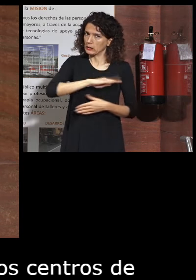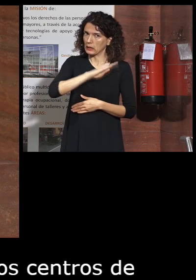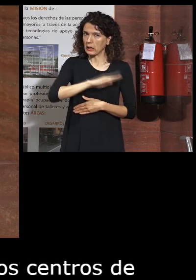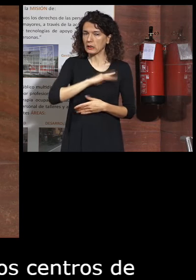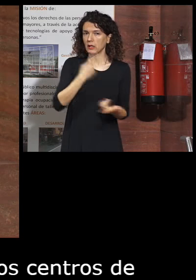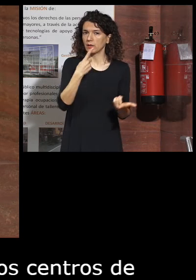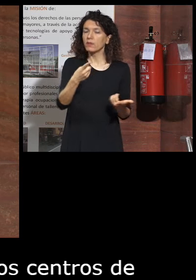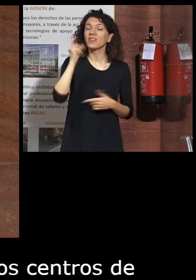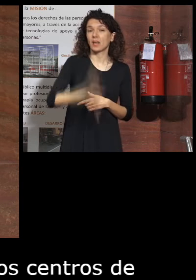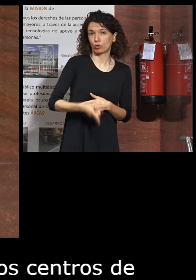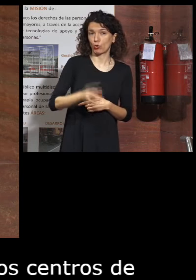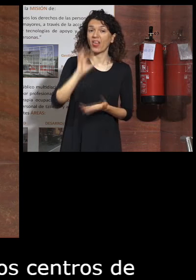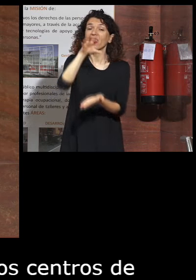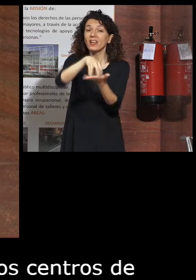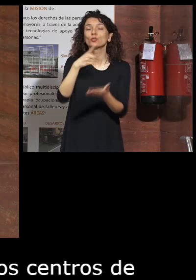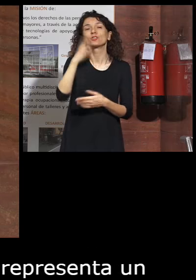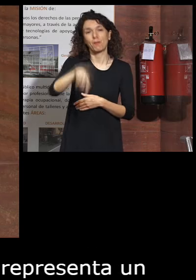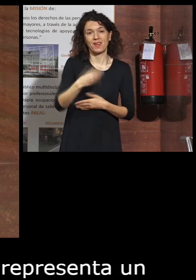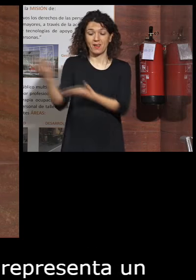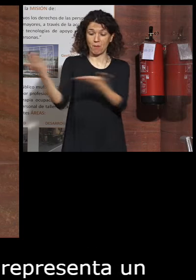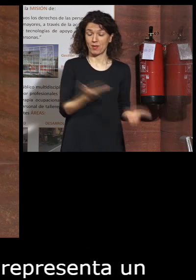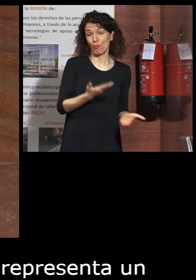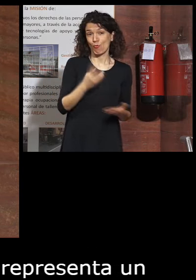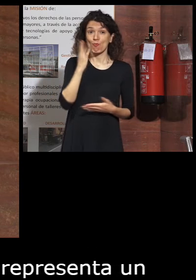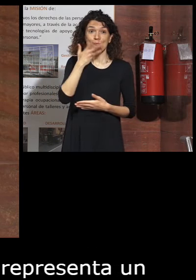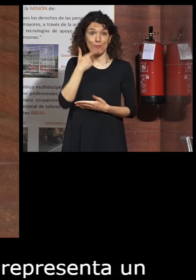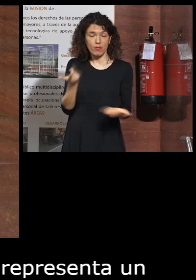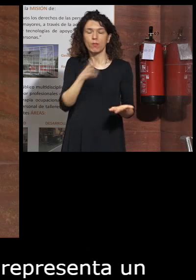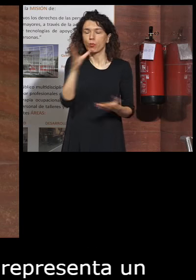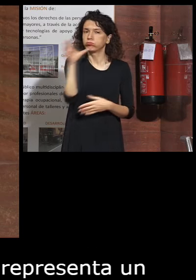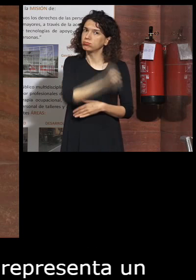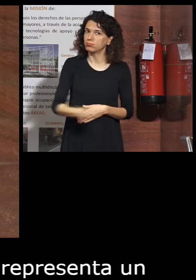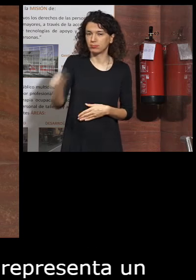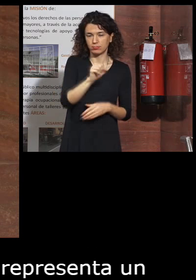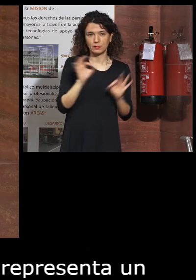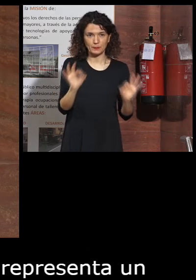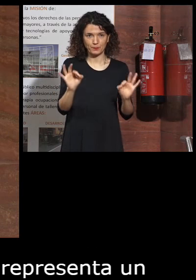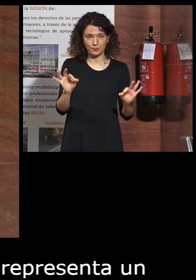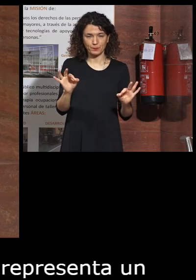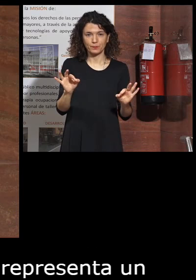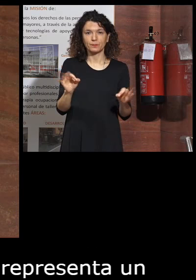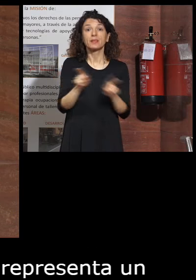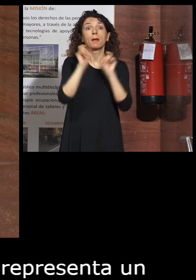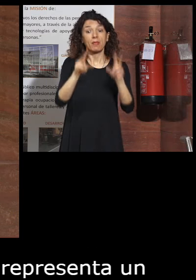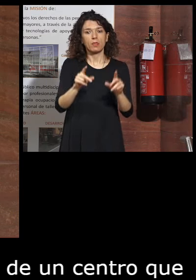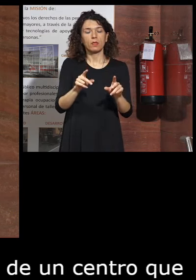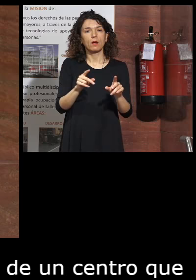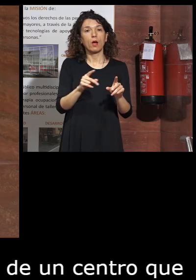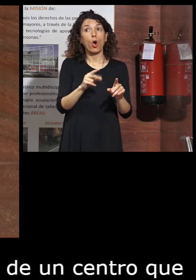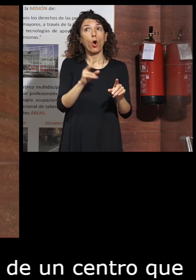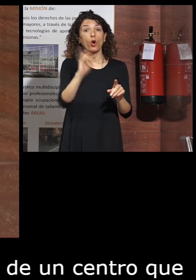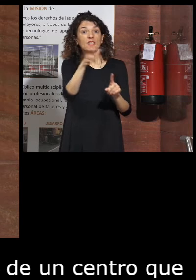Tenemos aquí la directora del centro que yo también he escrito, aunque lo vea, lo vea maravilloso. Queda de vista a otras